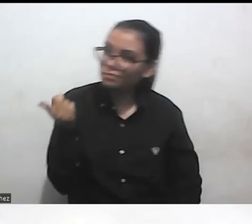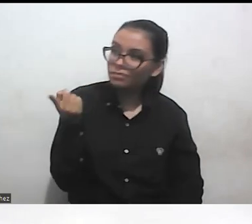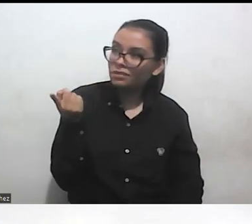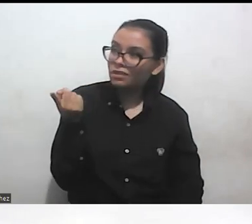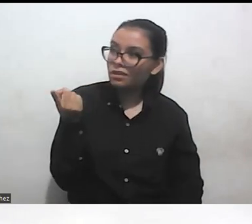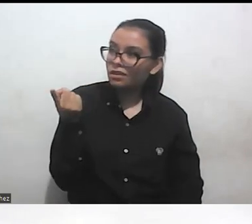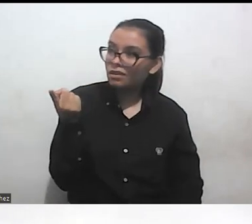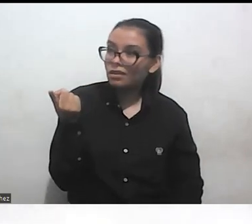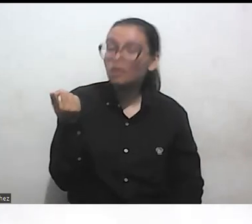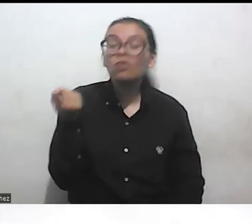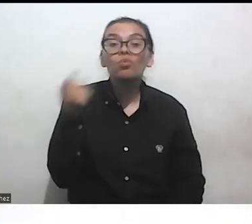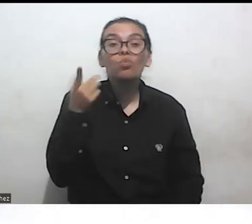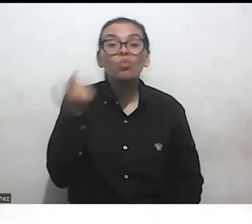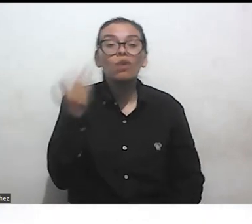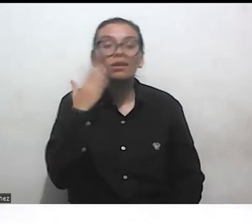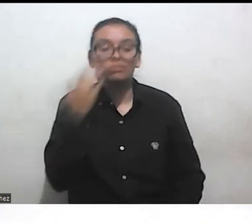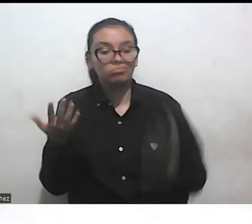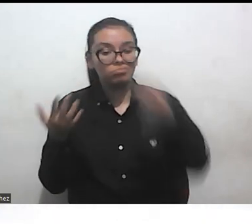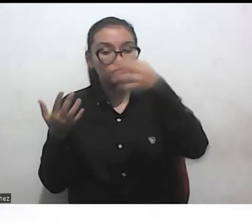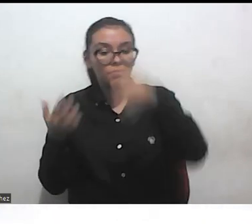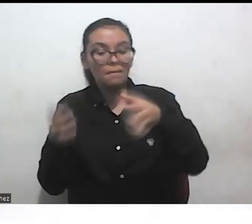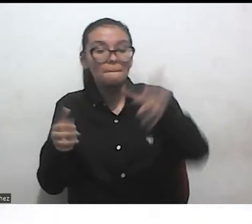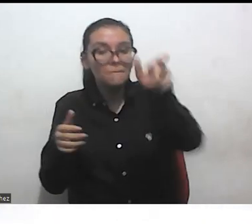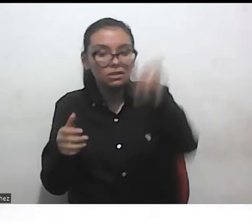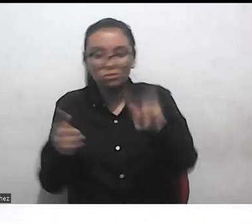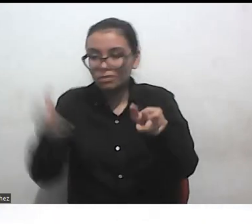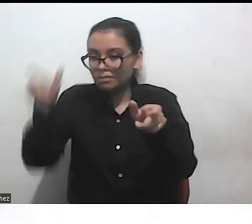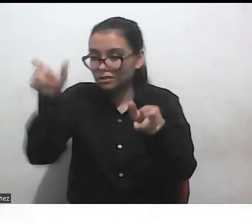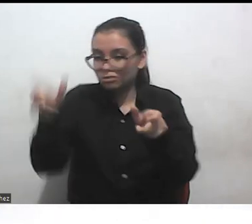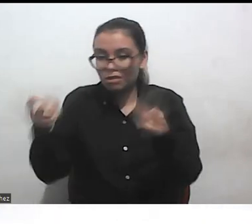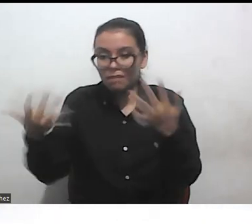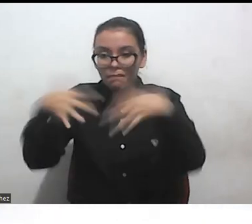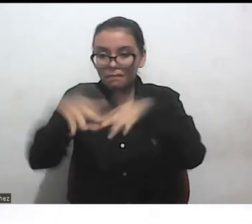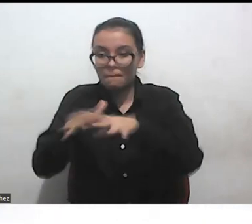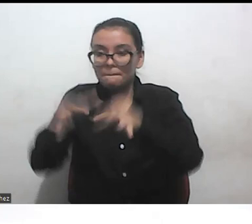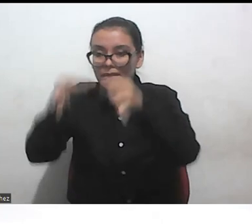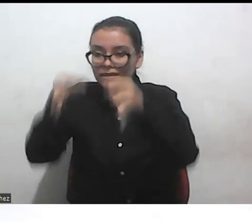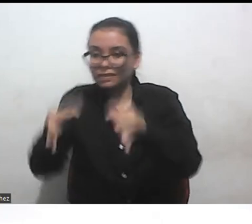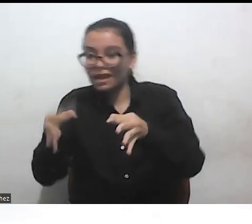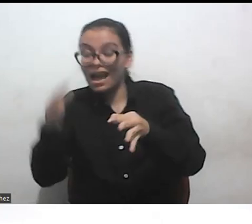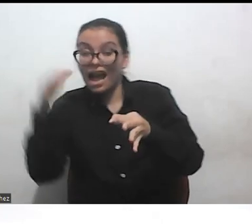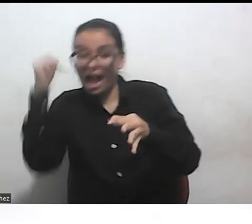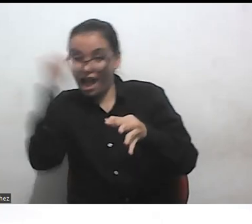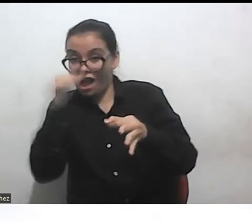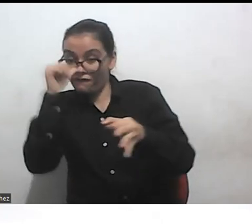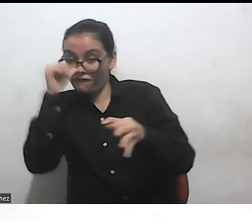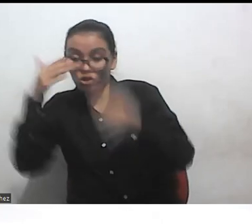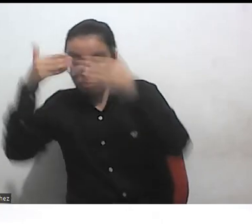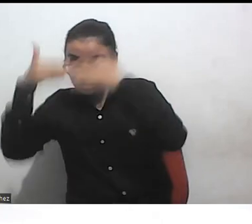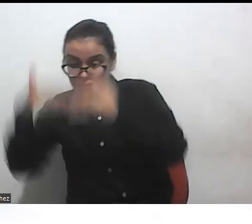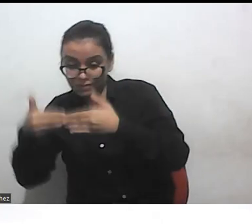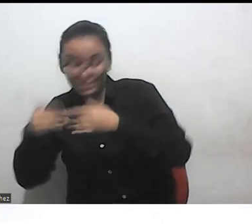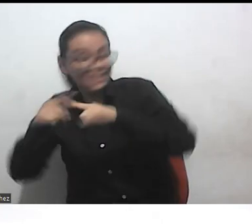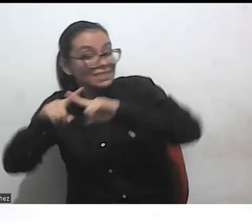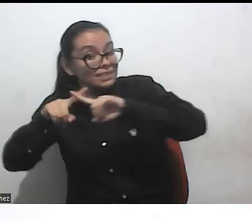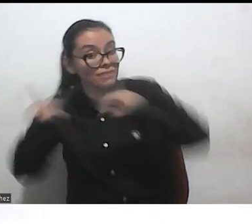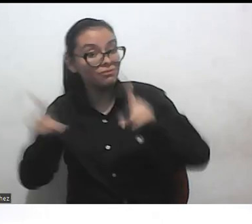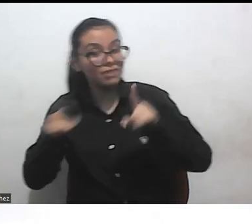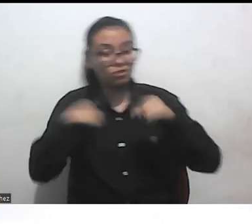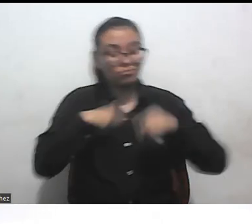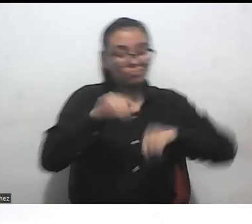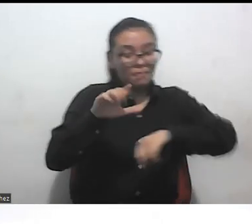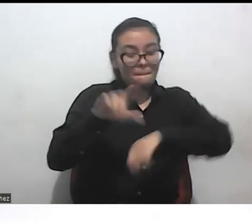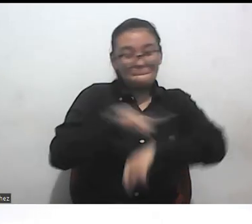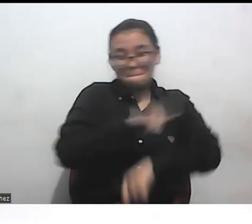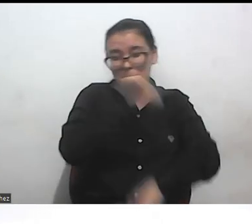realidades concretas. Ser una persona afro con discapacidad es muy diferente a ser una persona blanca con discapacidad. en